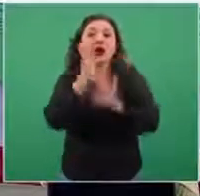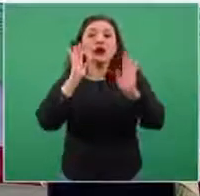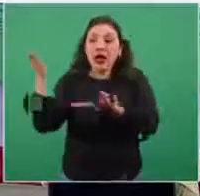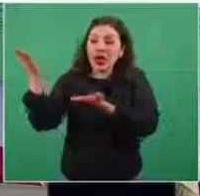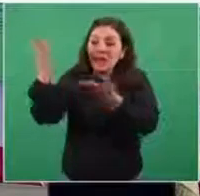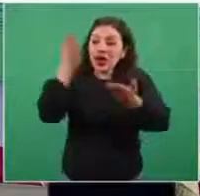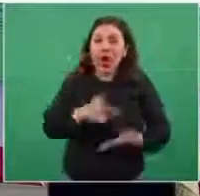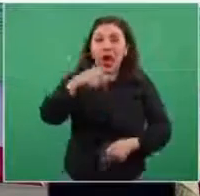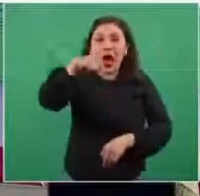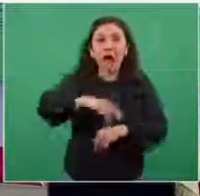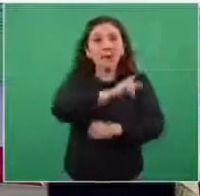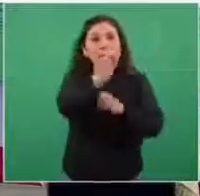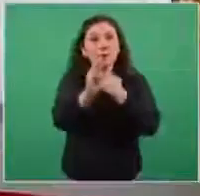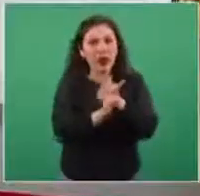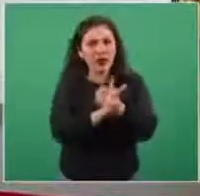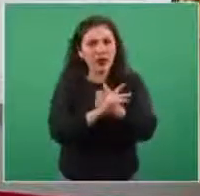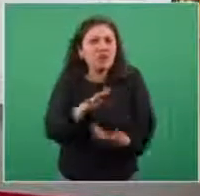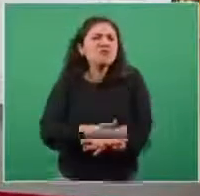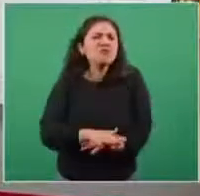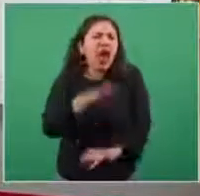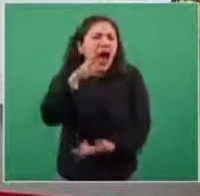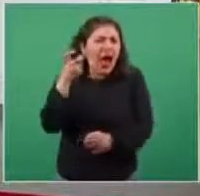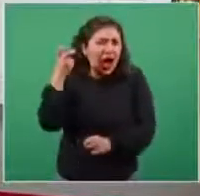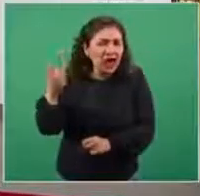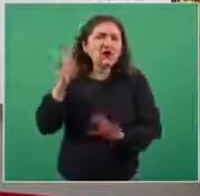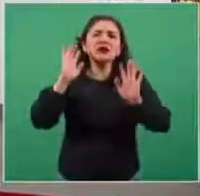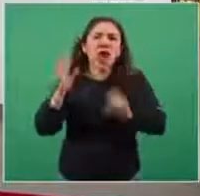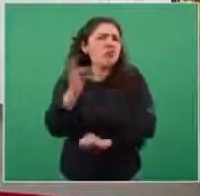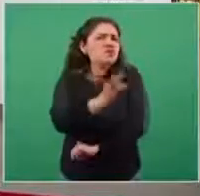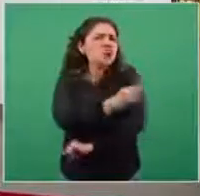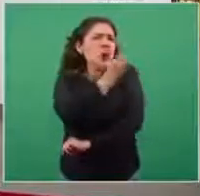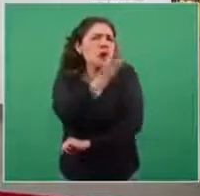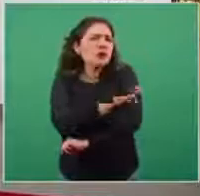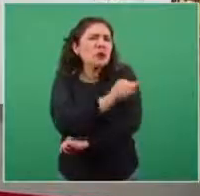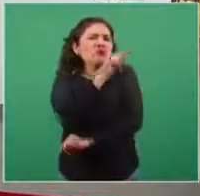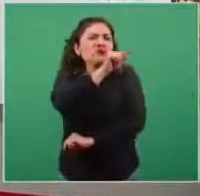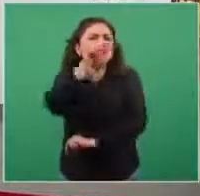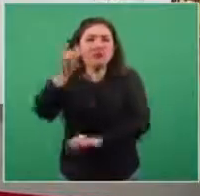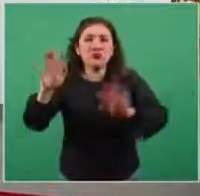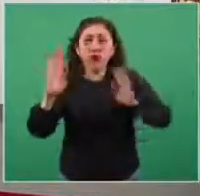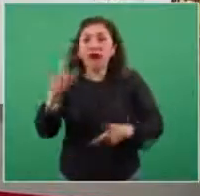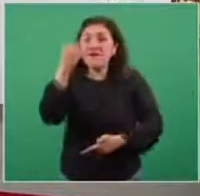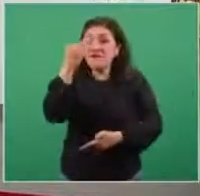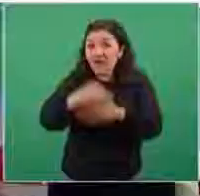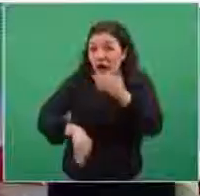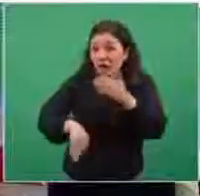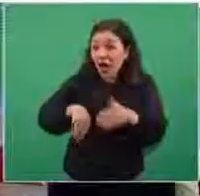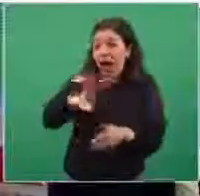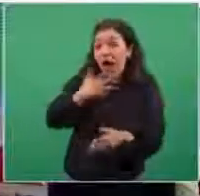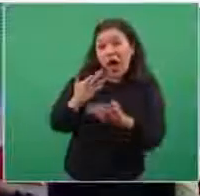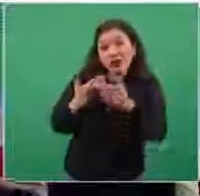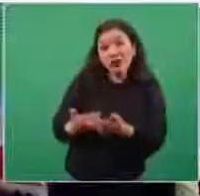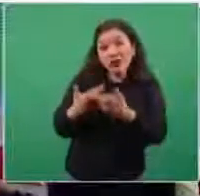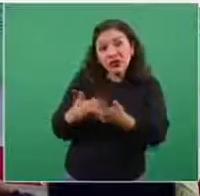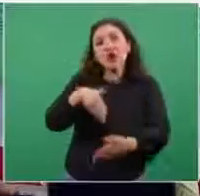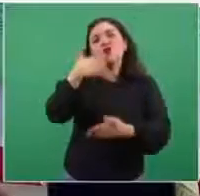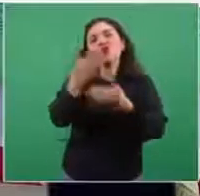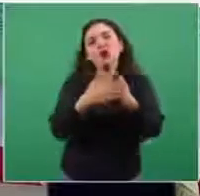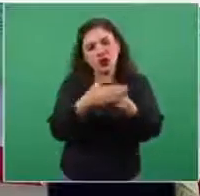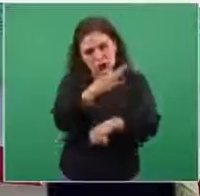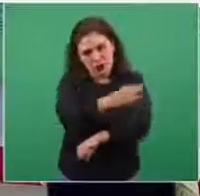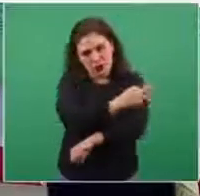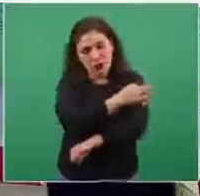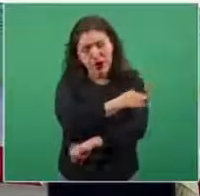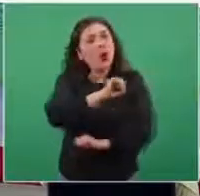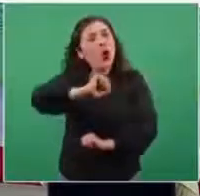país, la gran mayoría ya están aplicadas y las que restan serán aplicadas próximamente. Y una